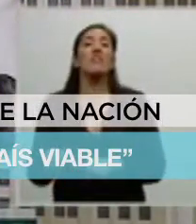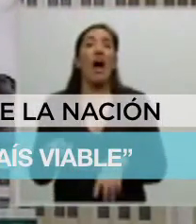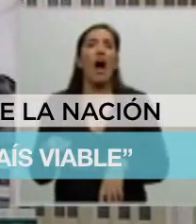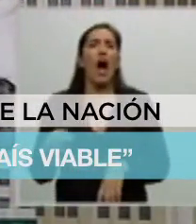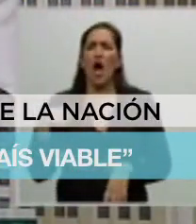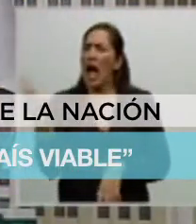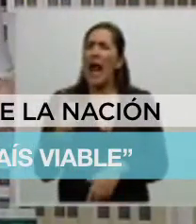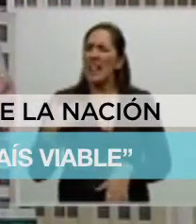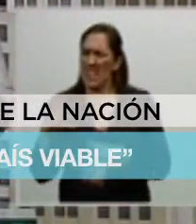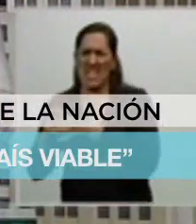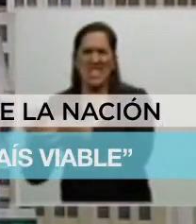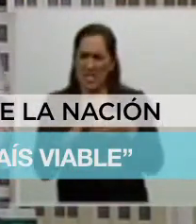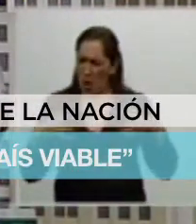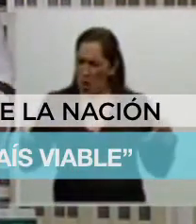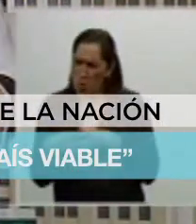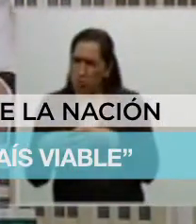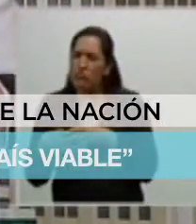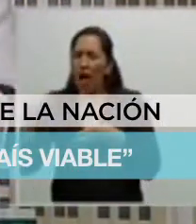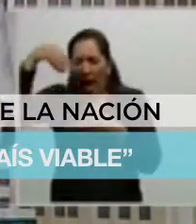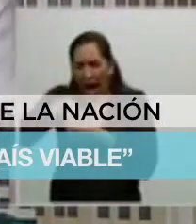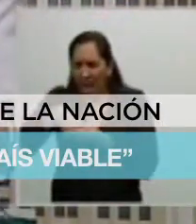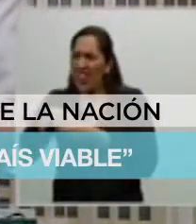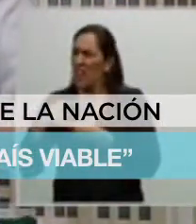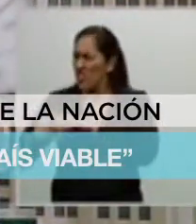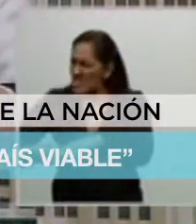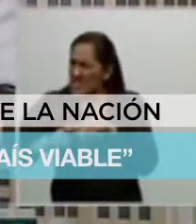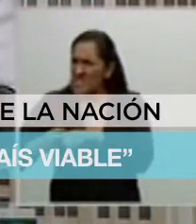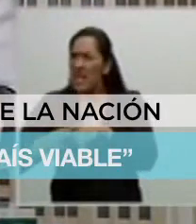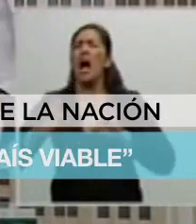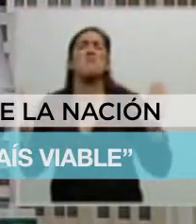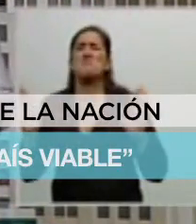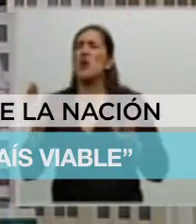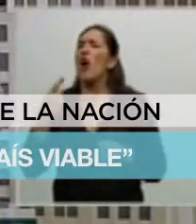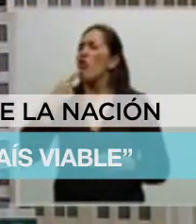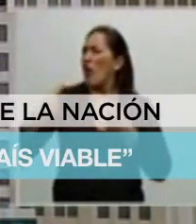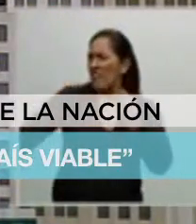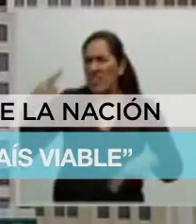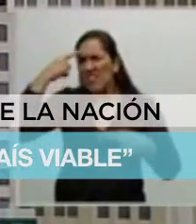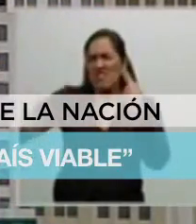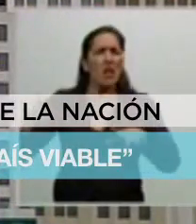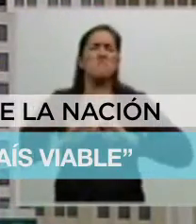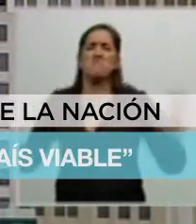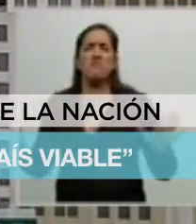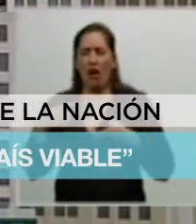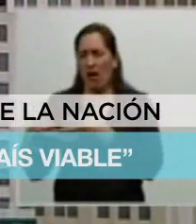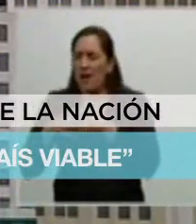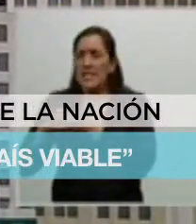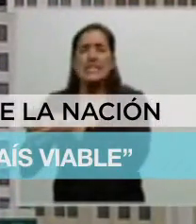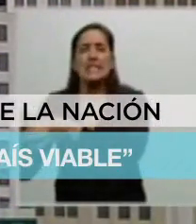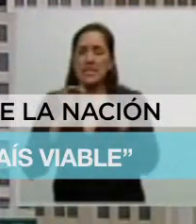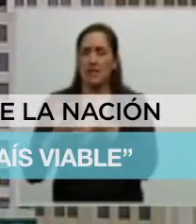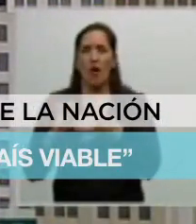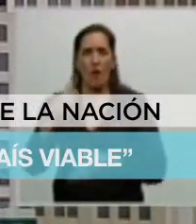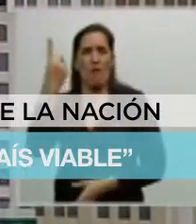Después discutamos todo, todo. Desde el color, lo que quieran. Pero sobre esto, que haya unidad